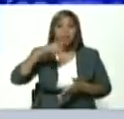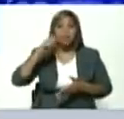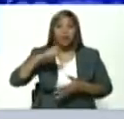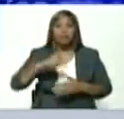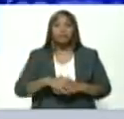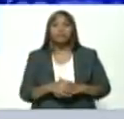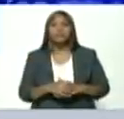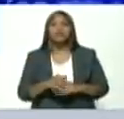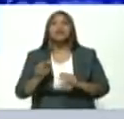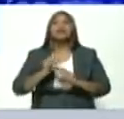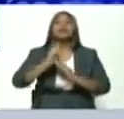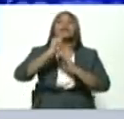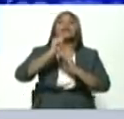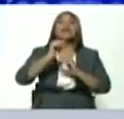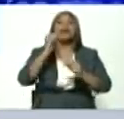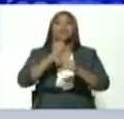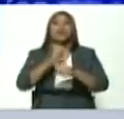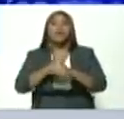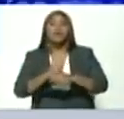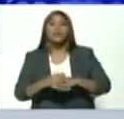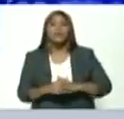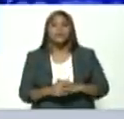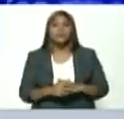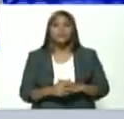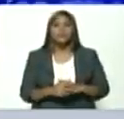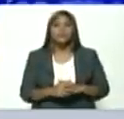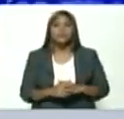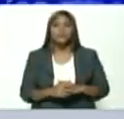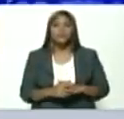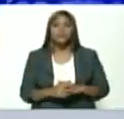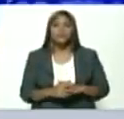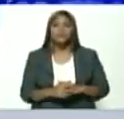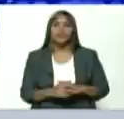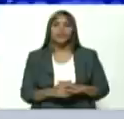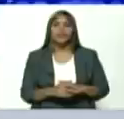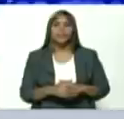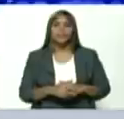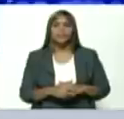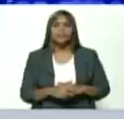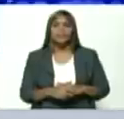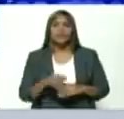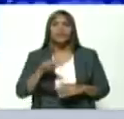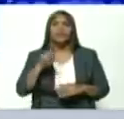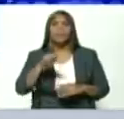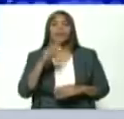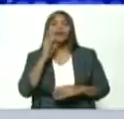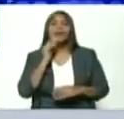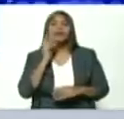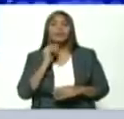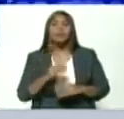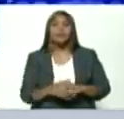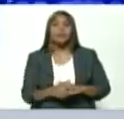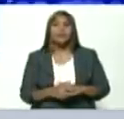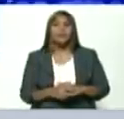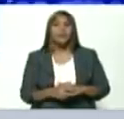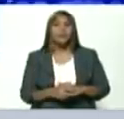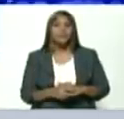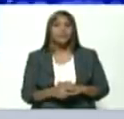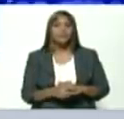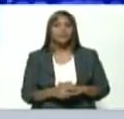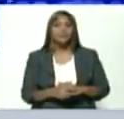dirigencia obrera de nuestra dirigencia sindical además de esa experiencia seguir configurando ese plan